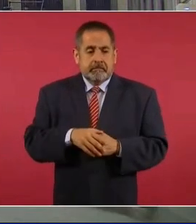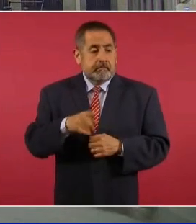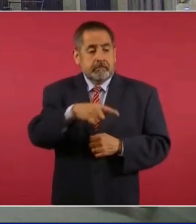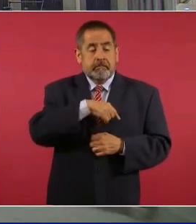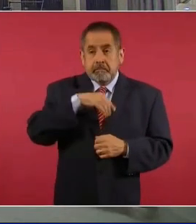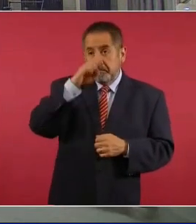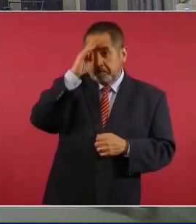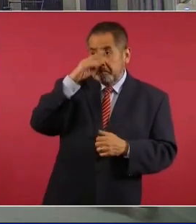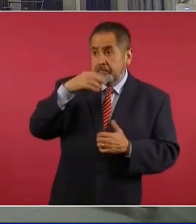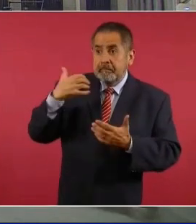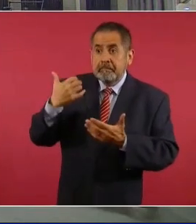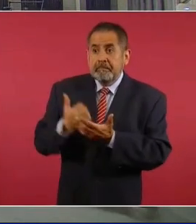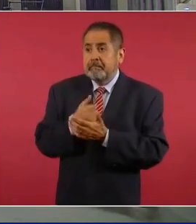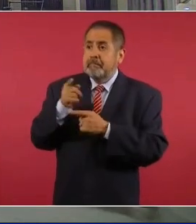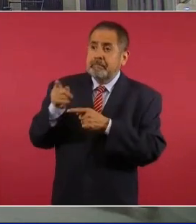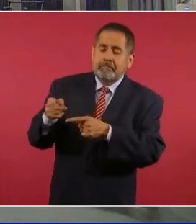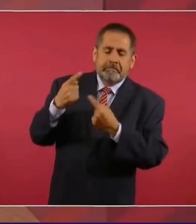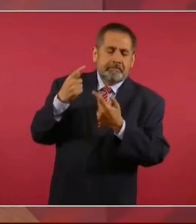ganar,